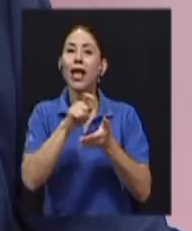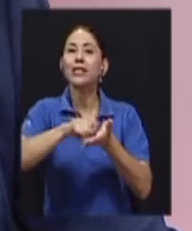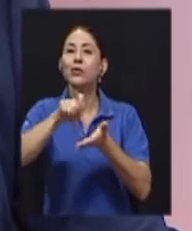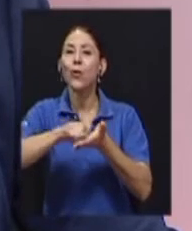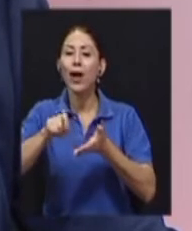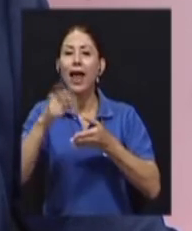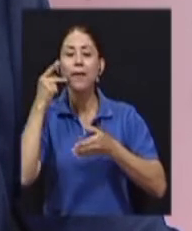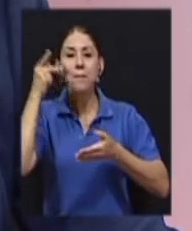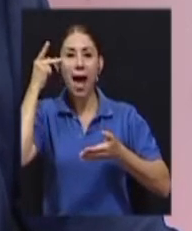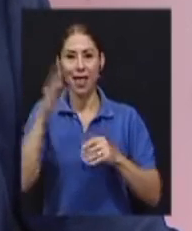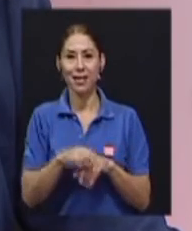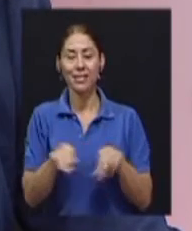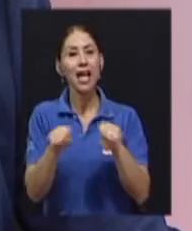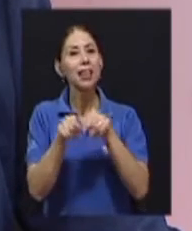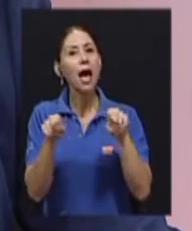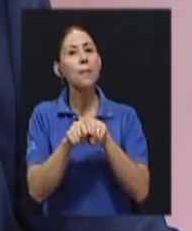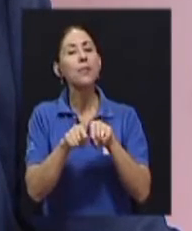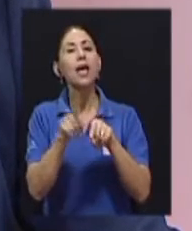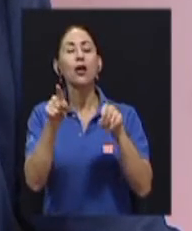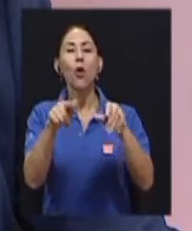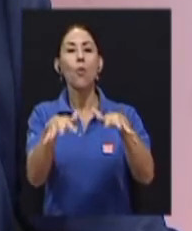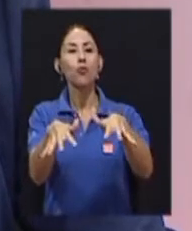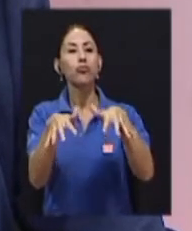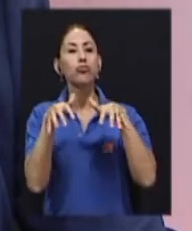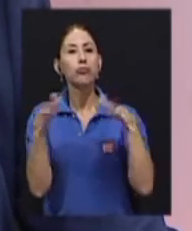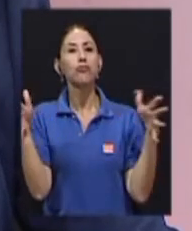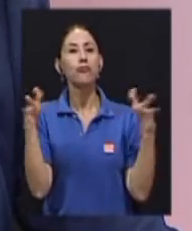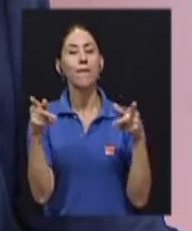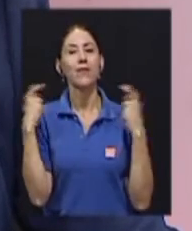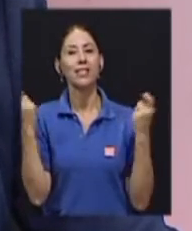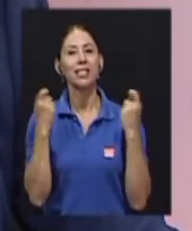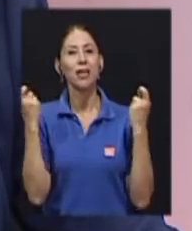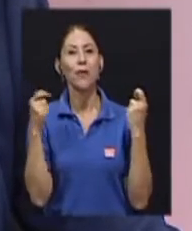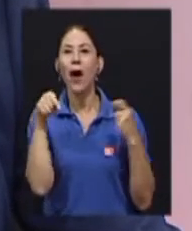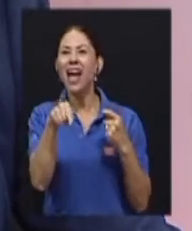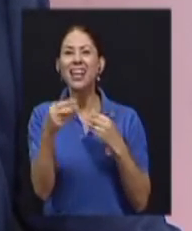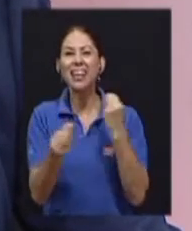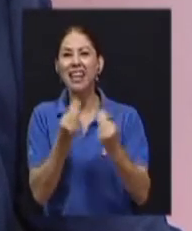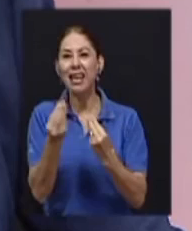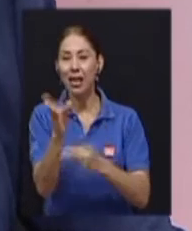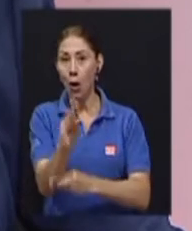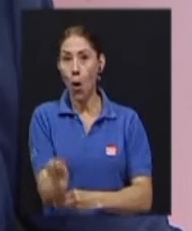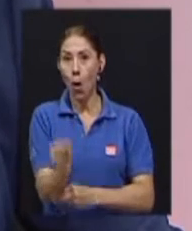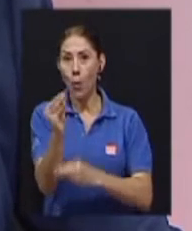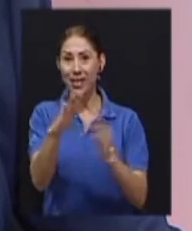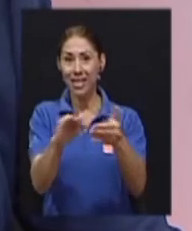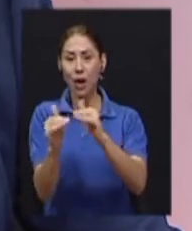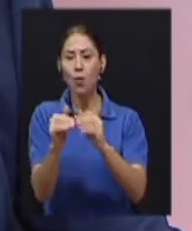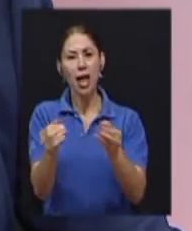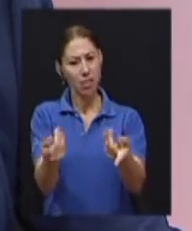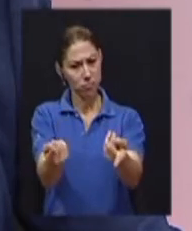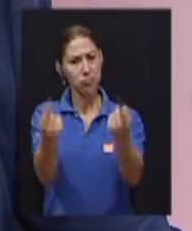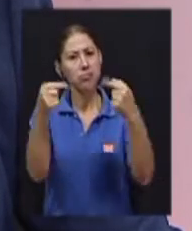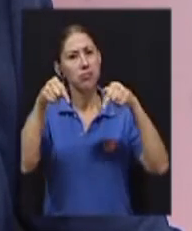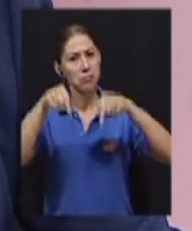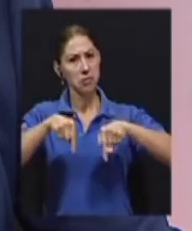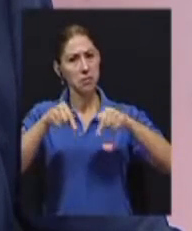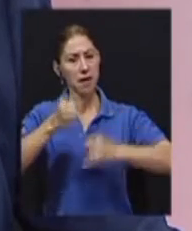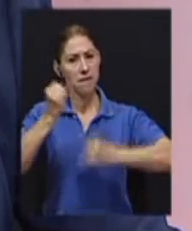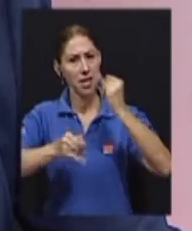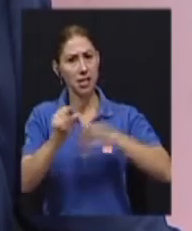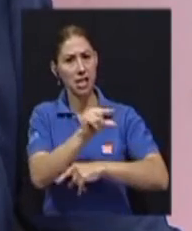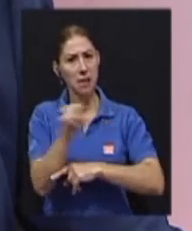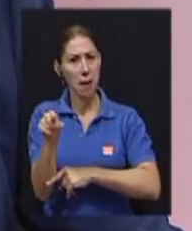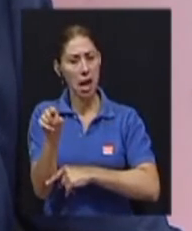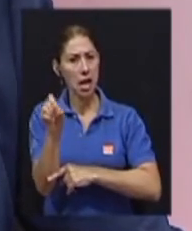oratorio festivo, que es un lugar donde los jóvenes de la comunidad pueden venir a nosotros y pasar los fines de semana,